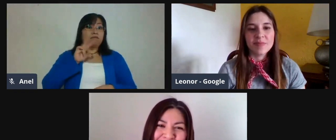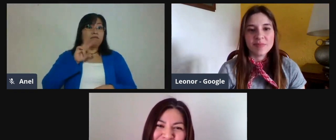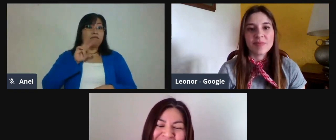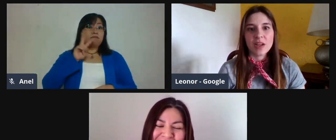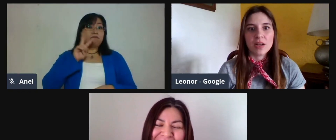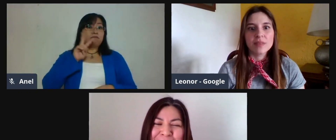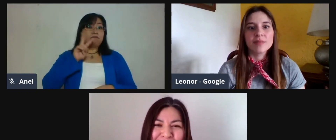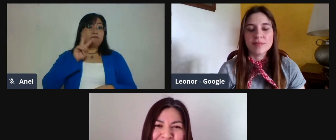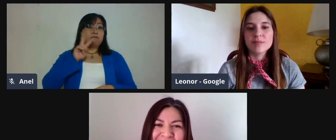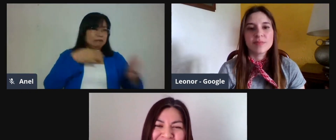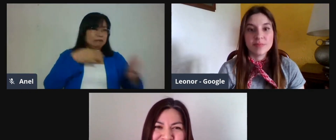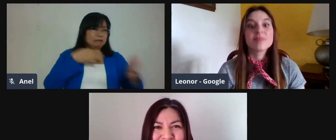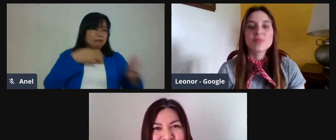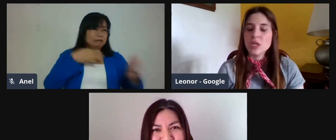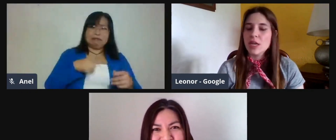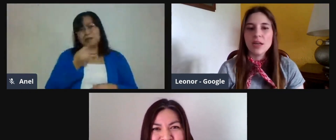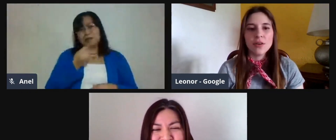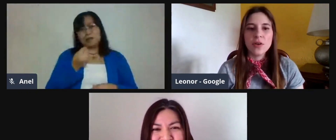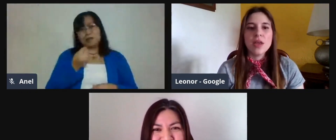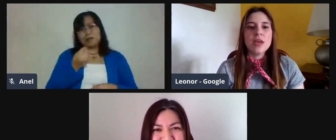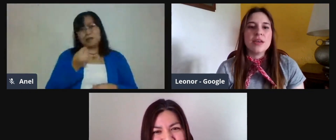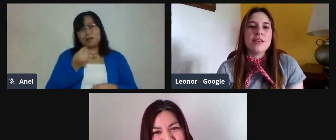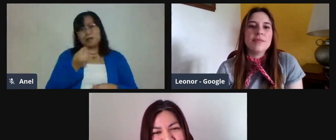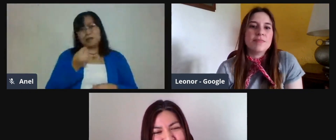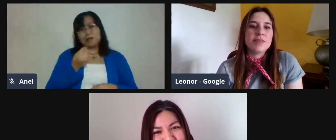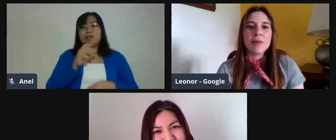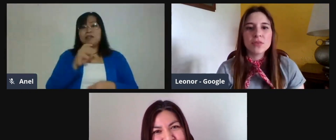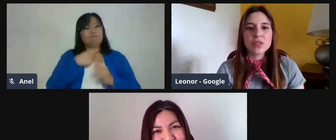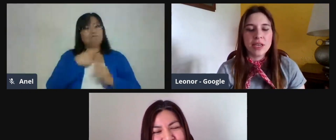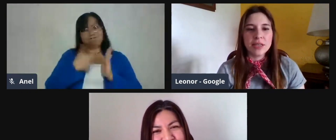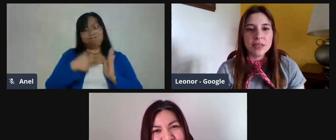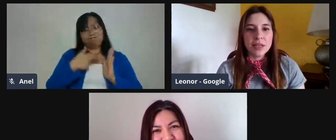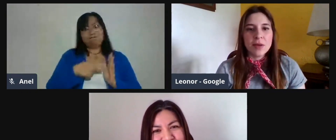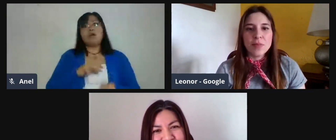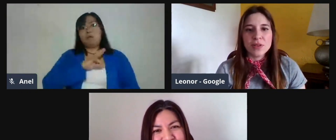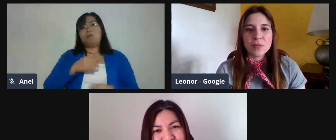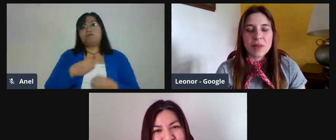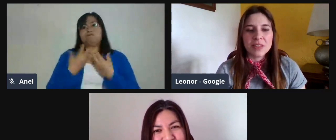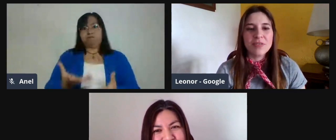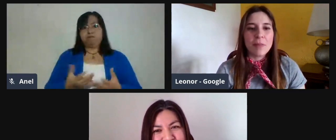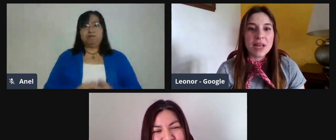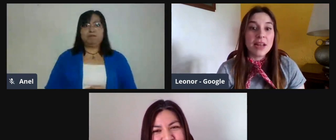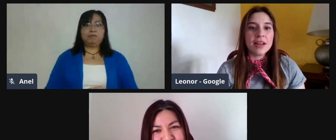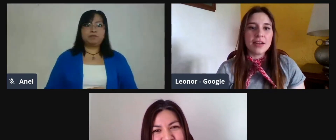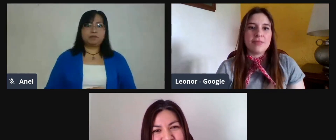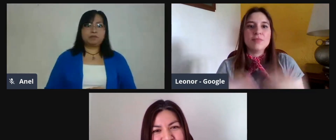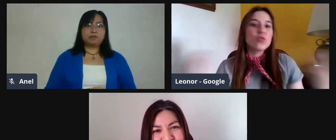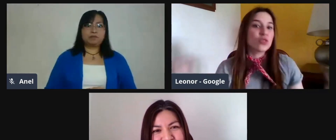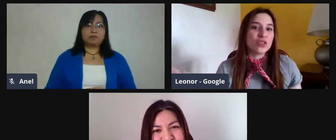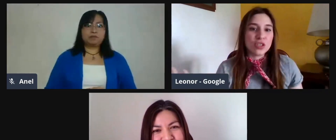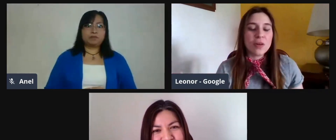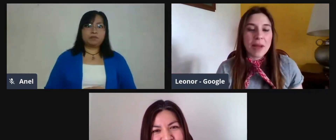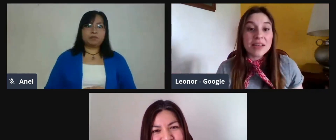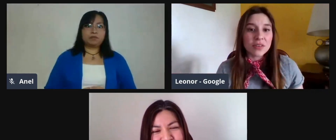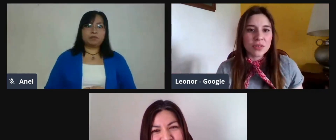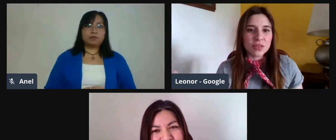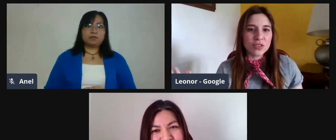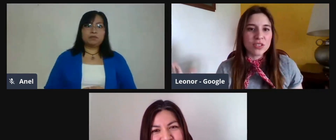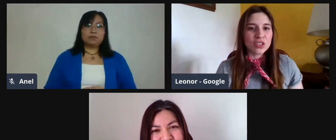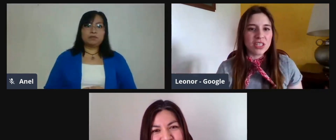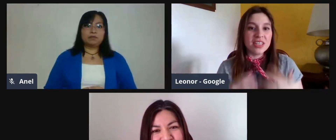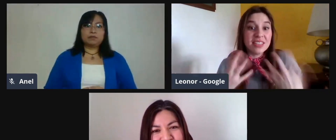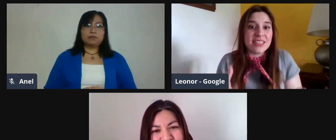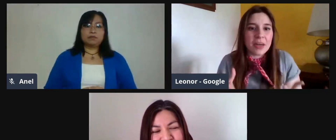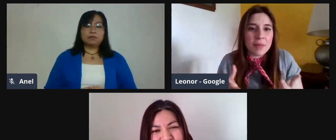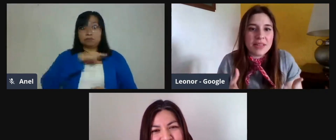a nivel mundial. Muchas gracias por la invitación. Sí, claro. Y sabemos que, pues, los padres de familia, muchos no son maestros.